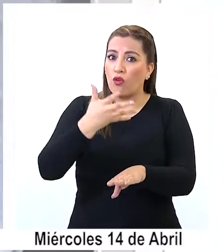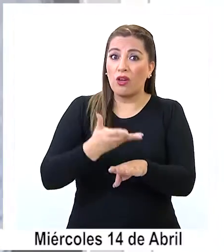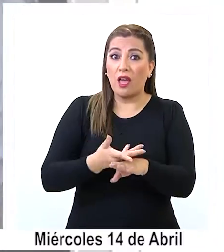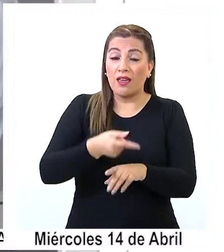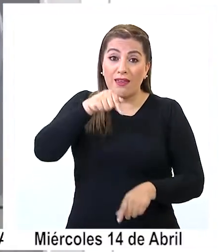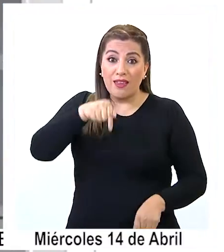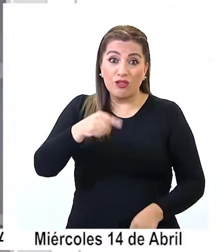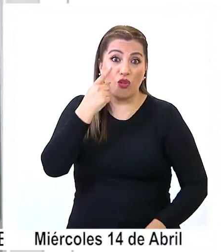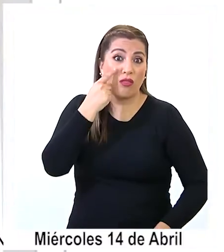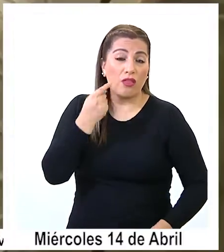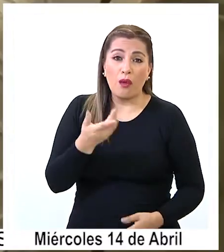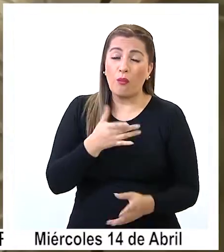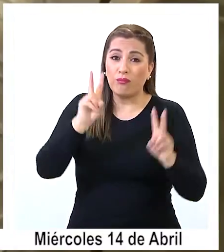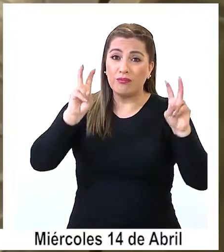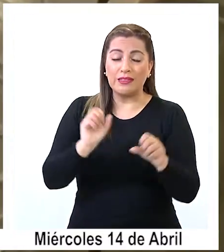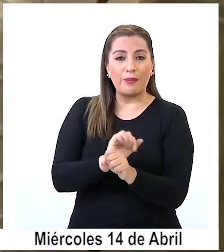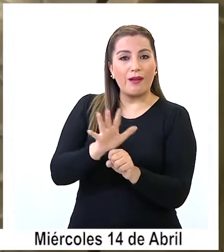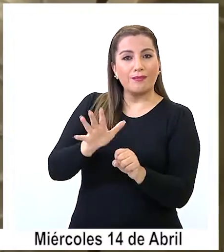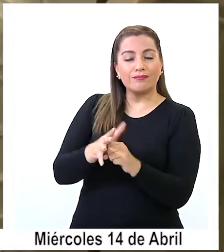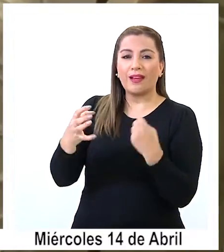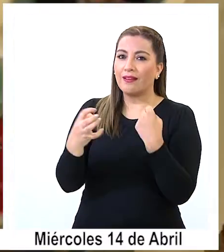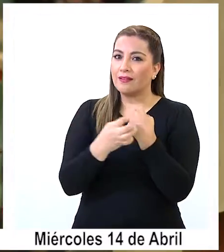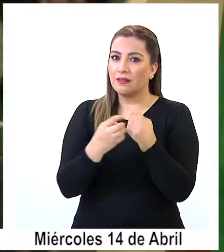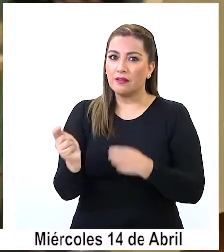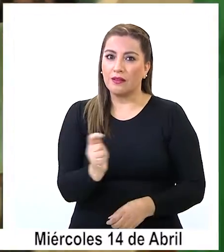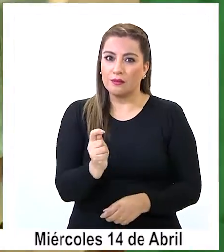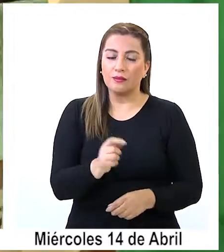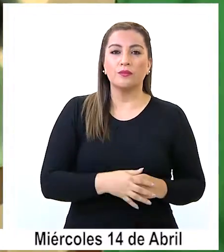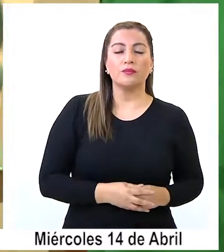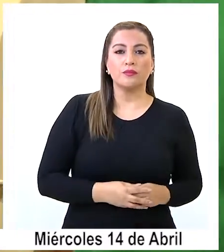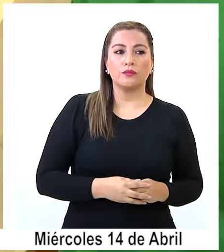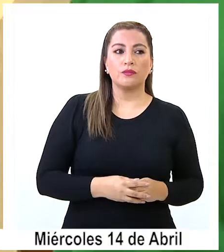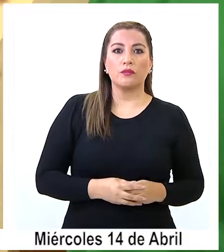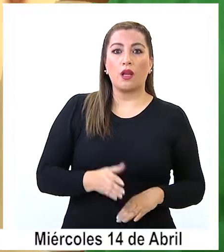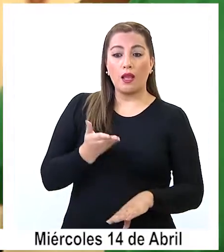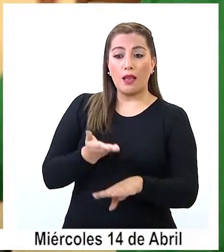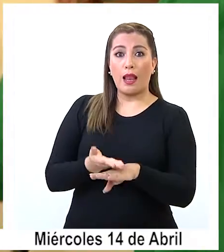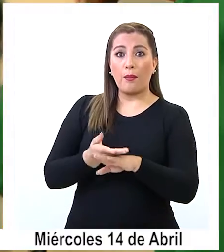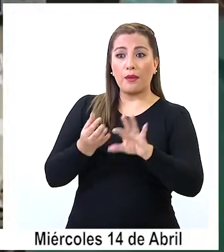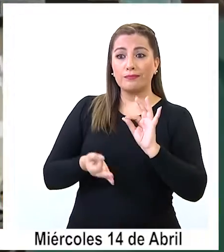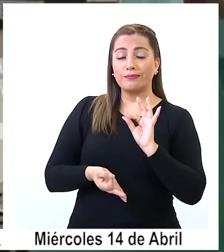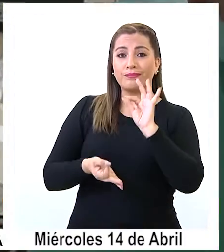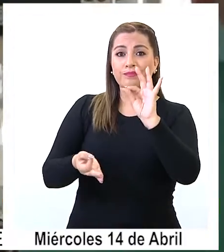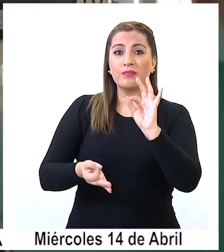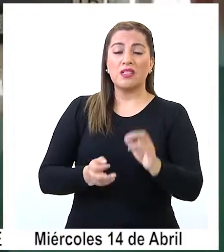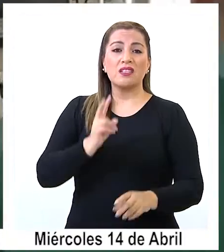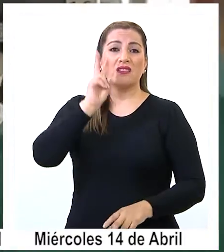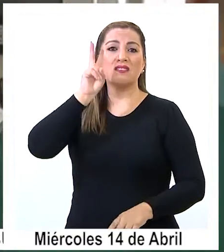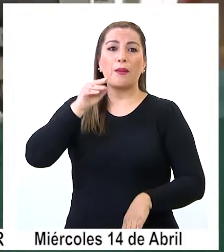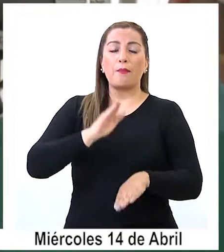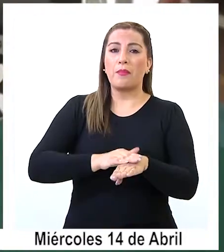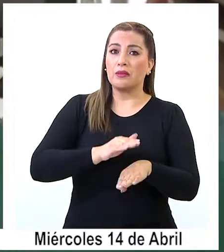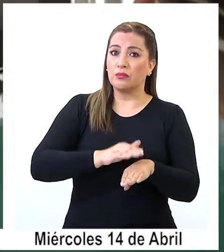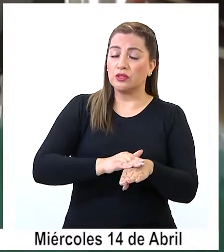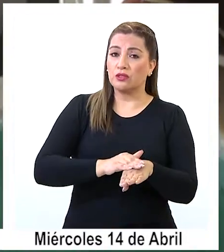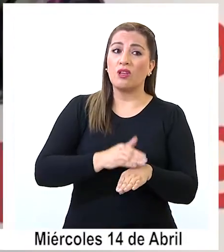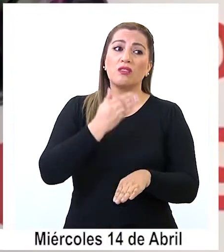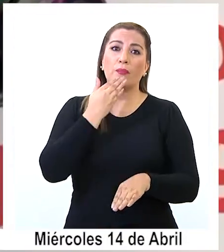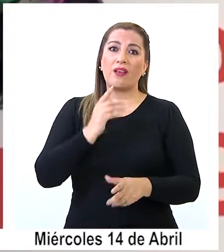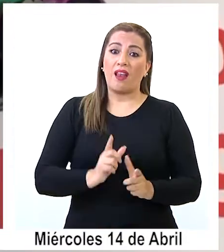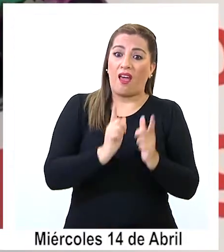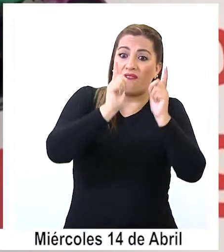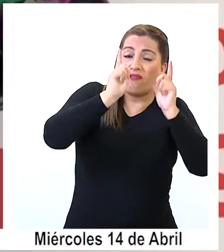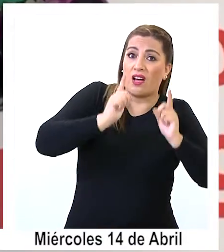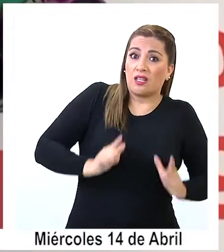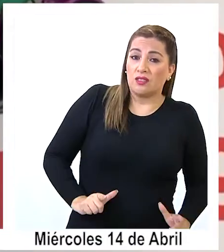por estos días debido a la pandemia en la región. Las solicitudes de dejar sin efecto los permisos y las